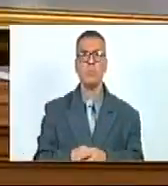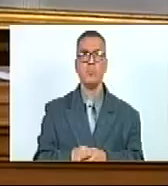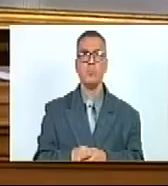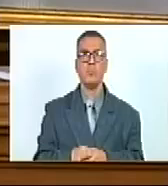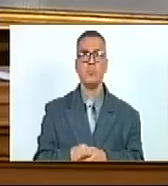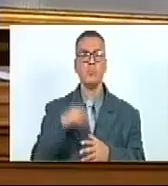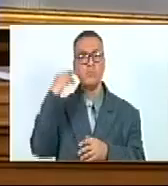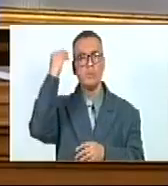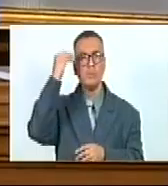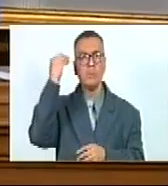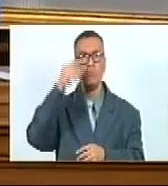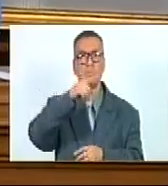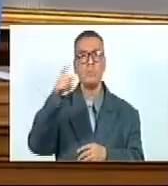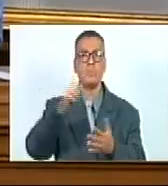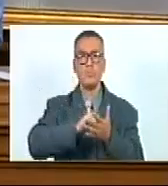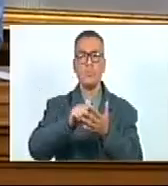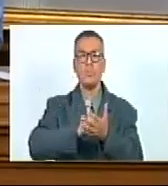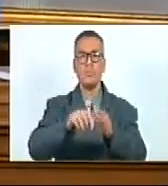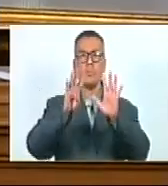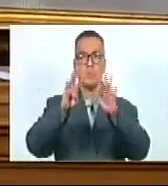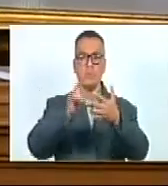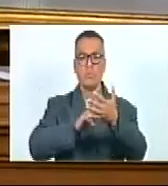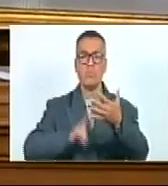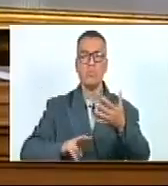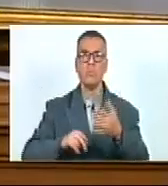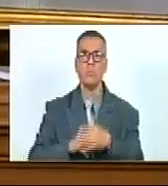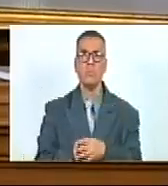En consideración del artículo 9 leído,